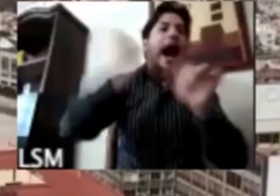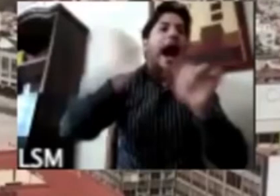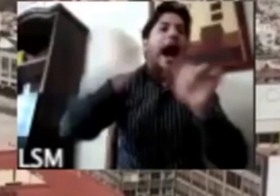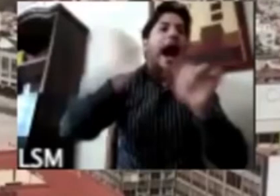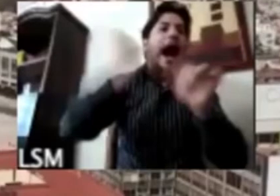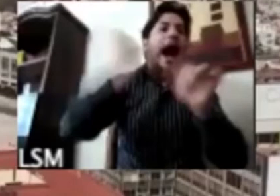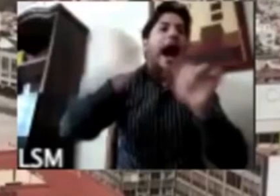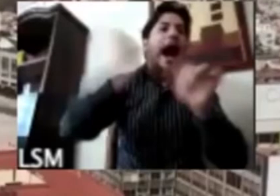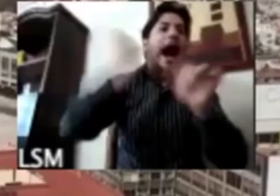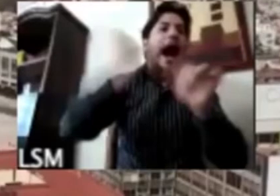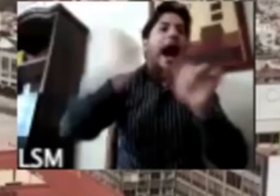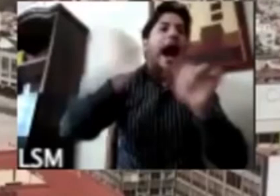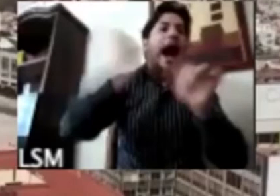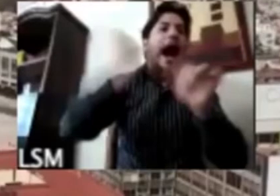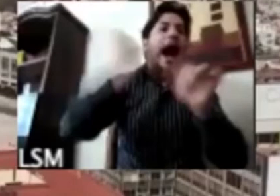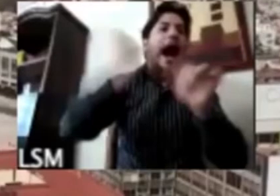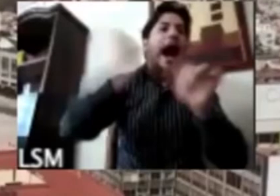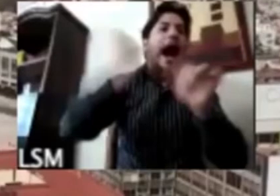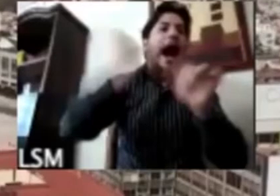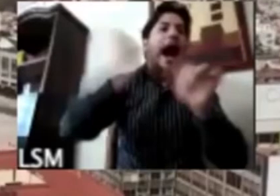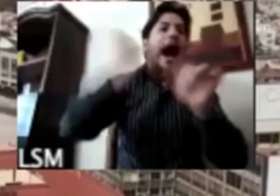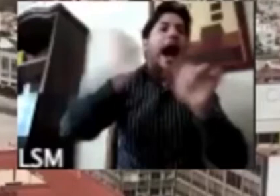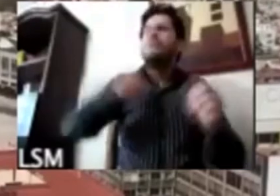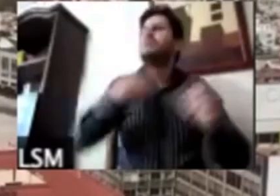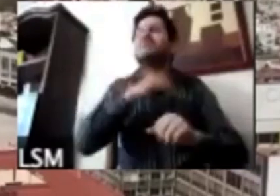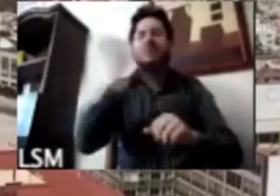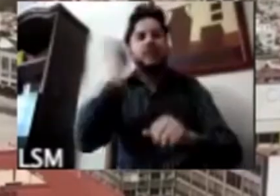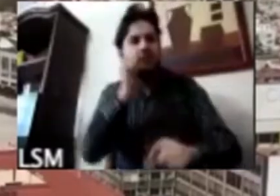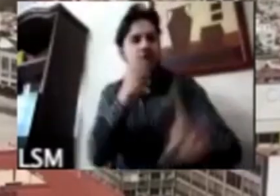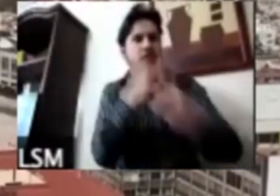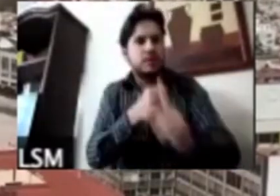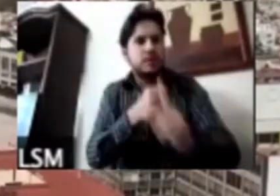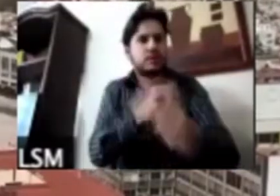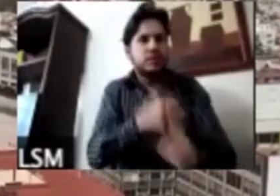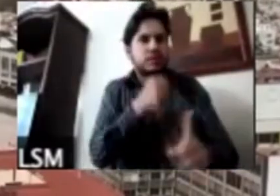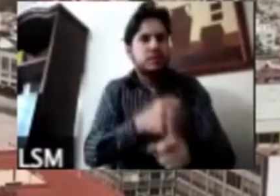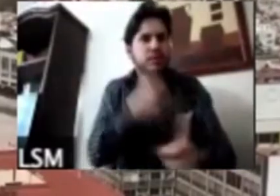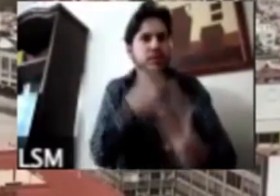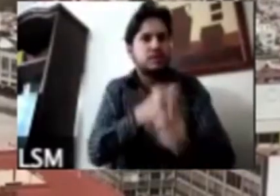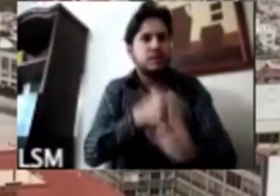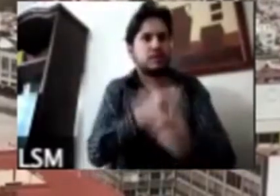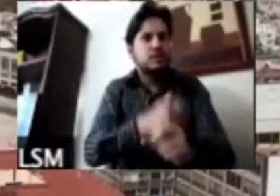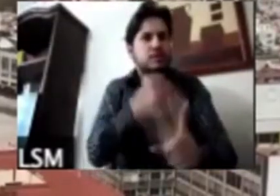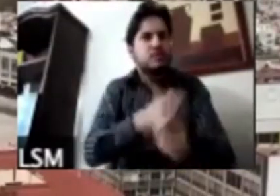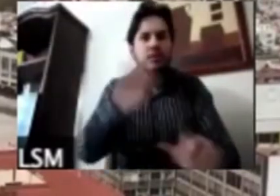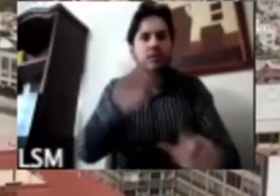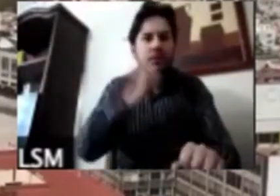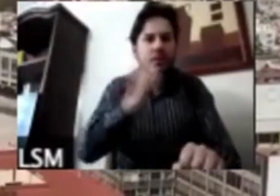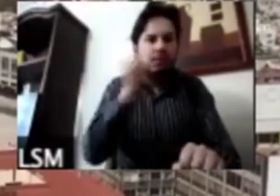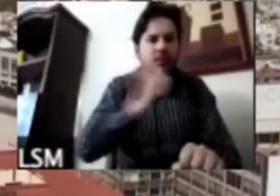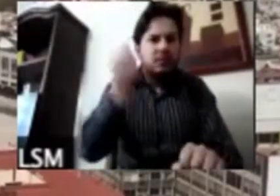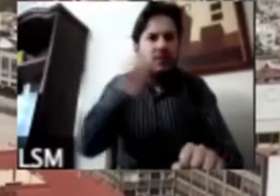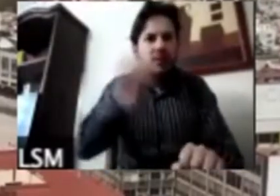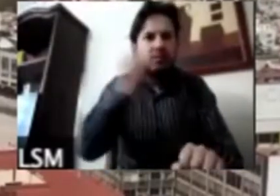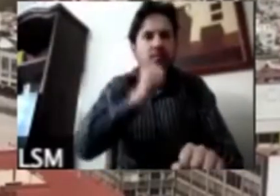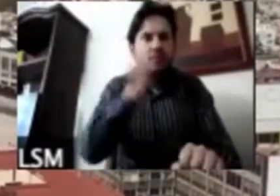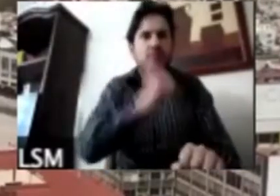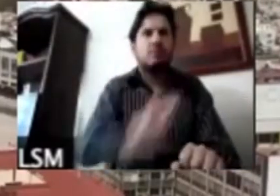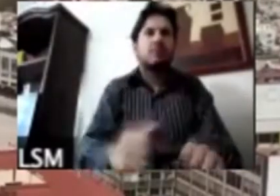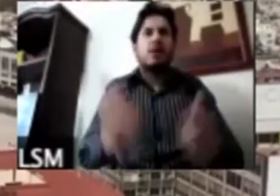seguir al líder porque el líder a veces estaba inexistente eran gobernantes que estaban haciendo su labor de